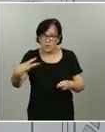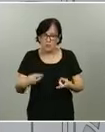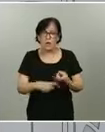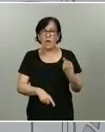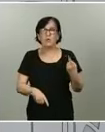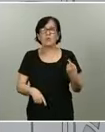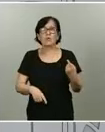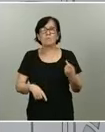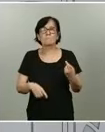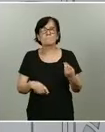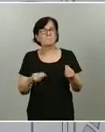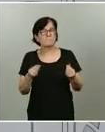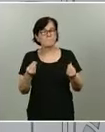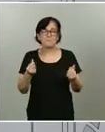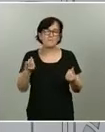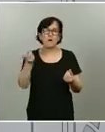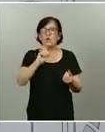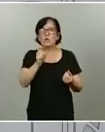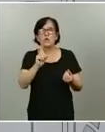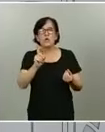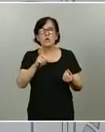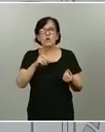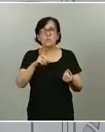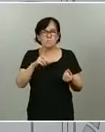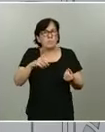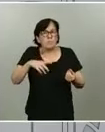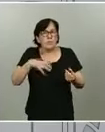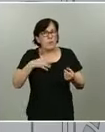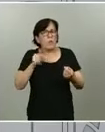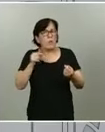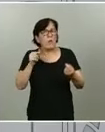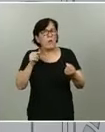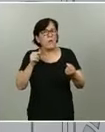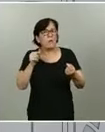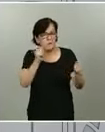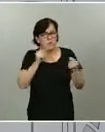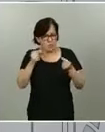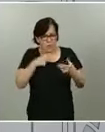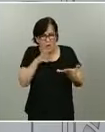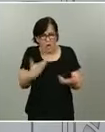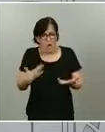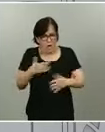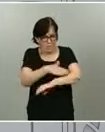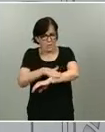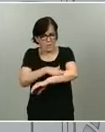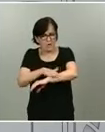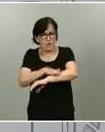No digo que no se pueda discutir, porque, de hecho, se está discutiendo, y nosotros en el Ministerio lo hemos discutido,